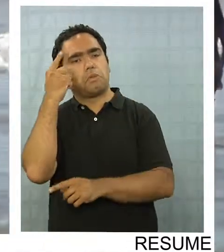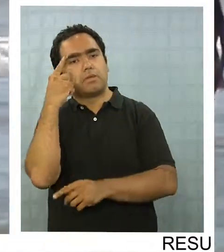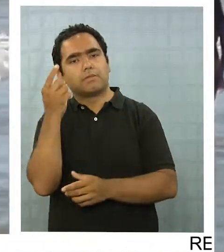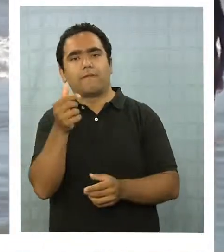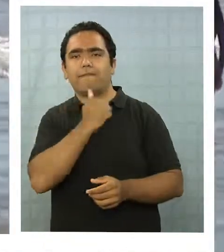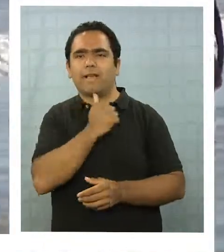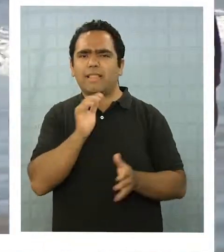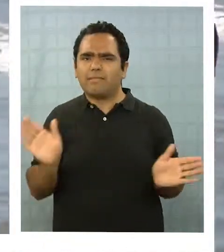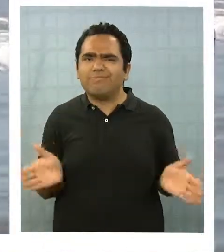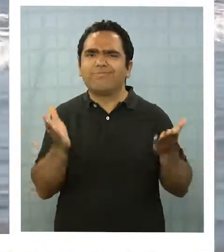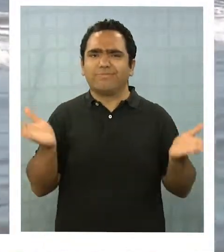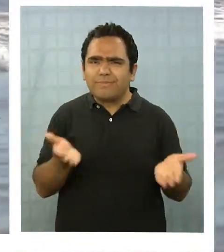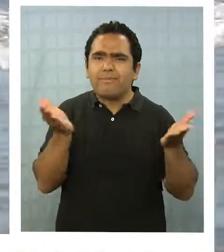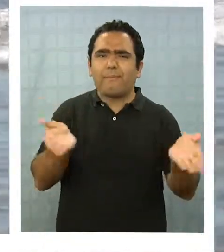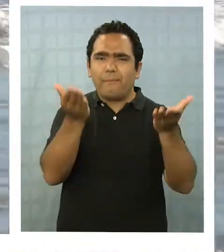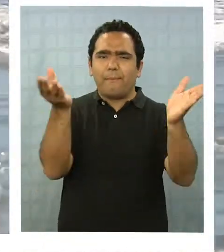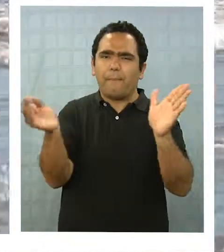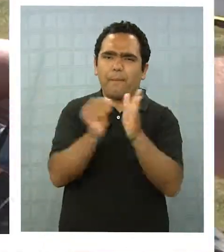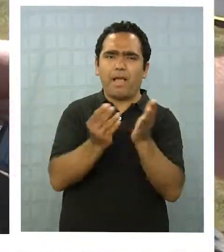potenciado lo suficiente.